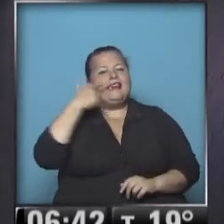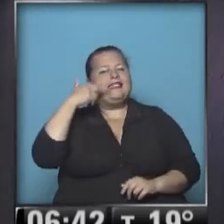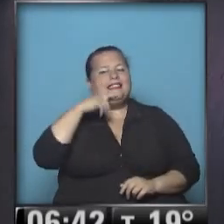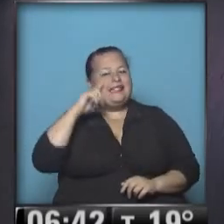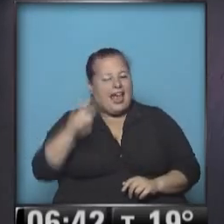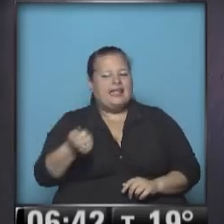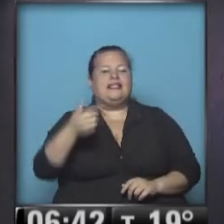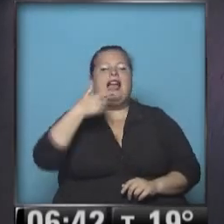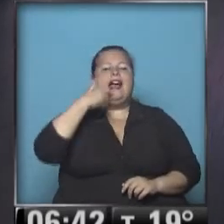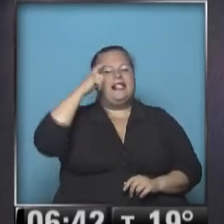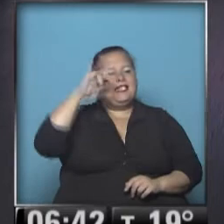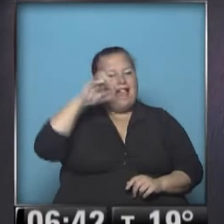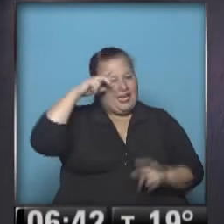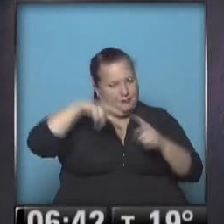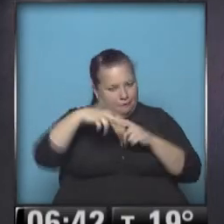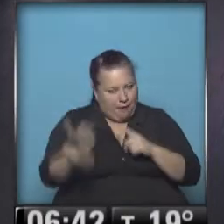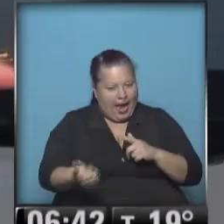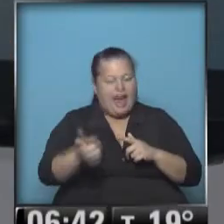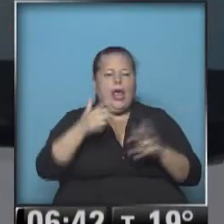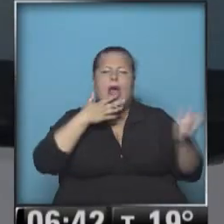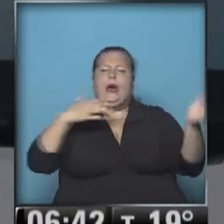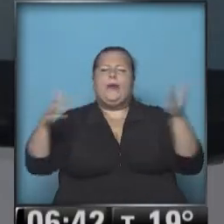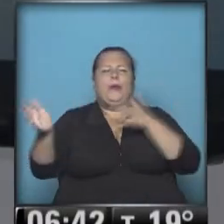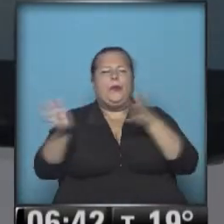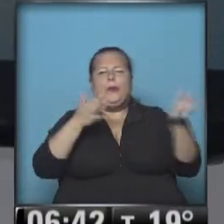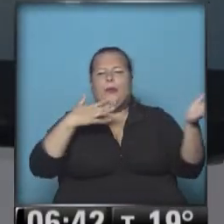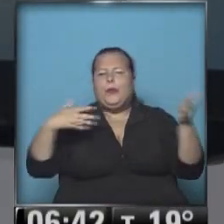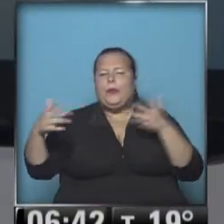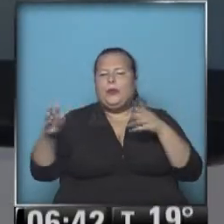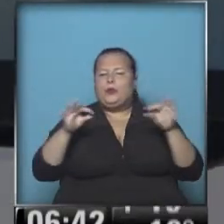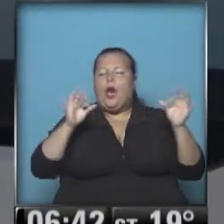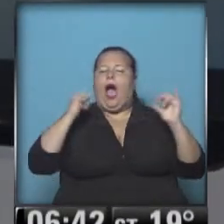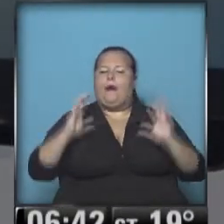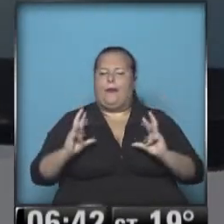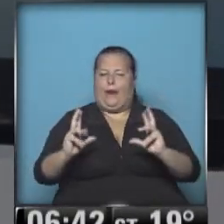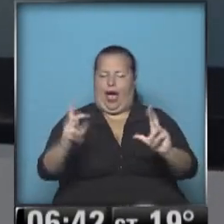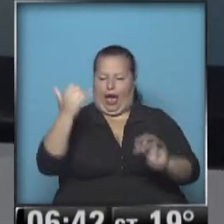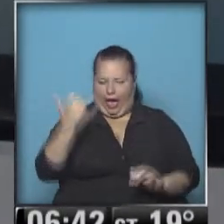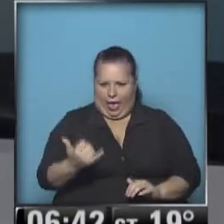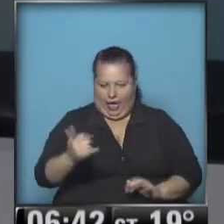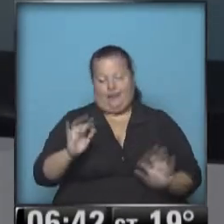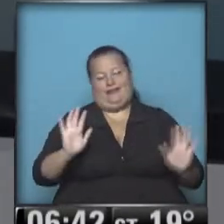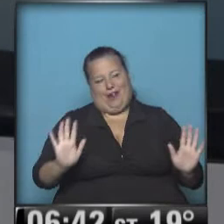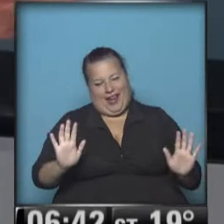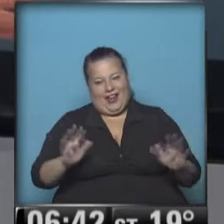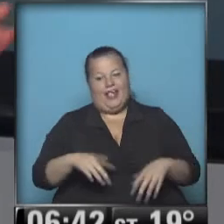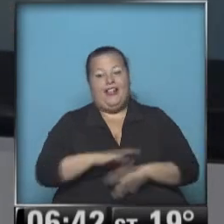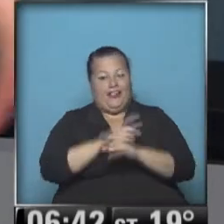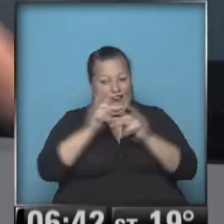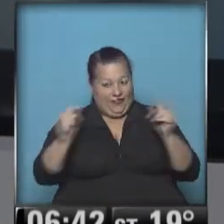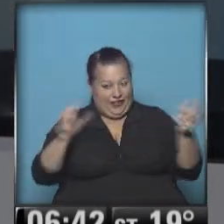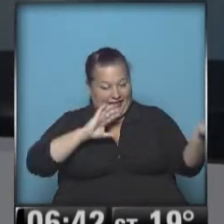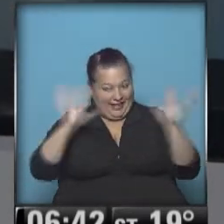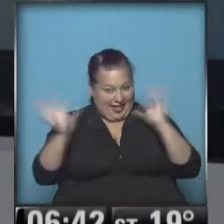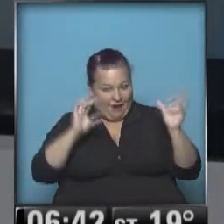Presidencia Roque Sáenz Peña. El viento es apenito, es apenito, es una brisa y hay neblinas. Bueno, terminamos con el